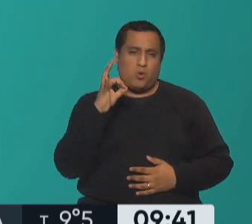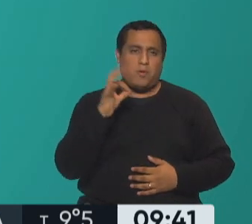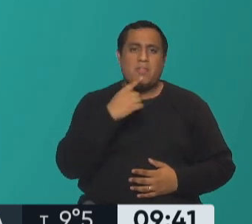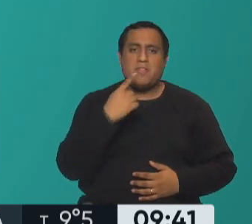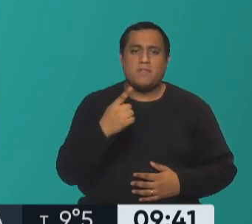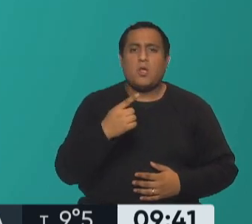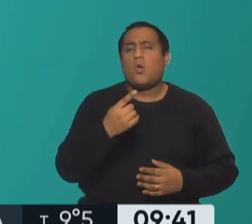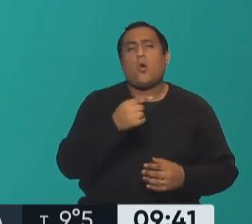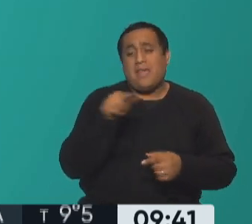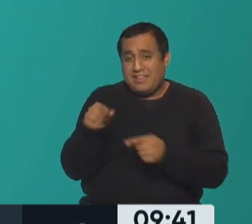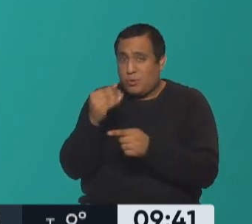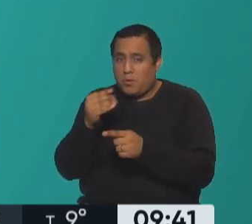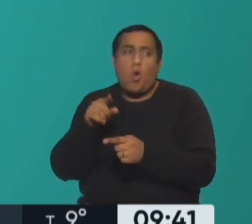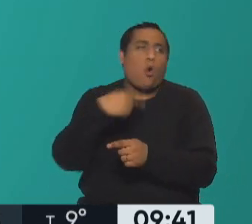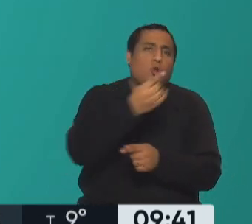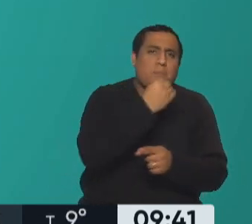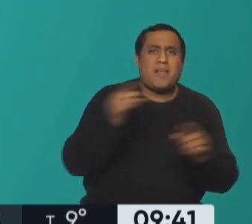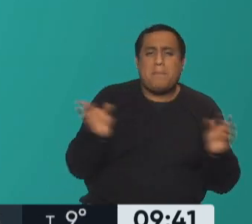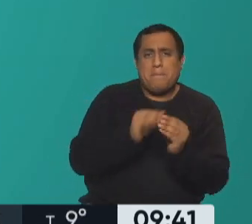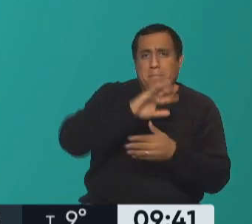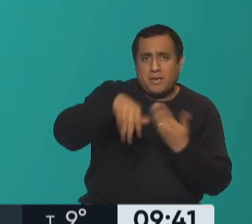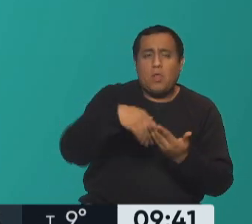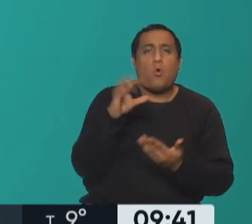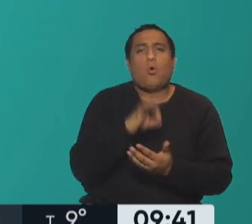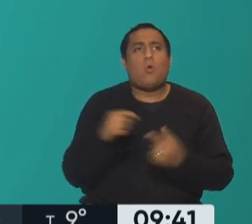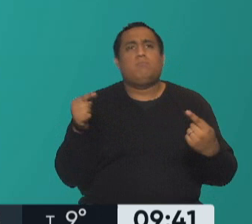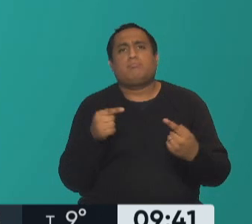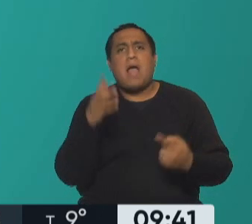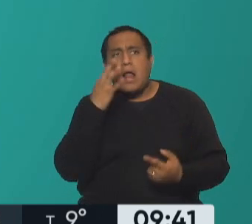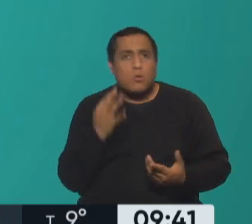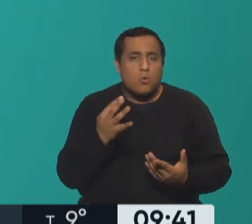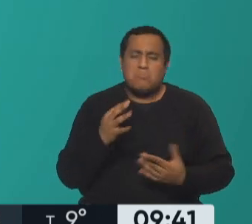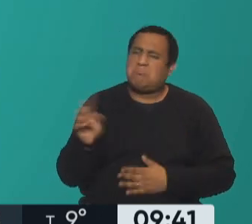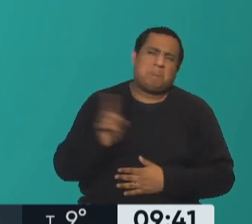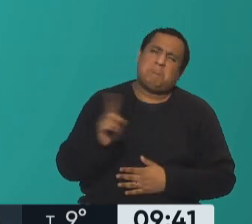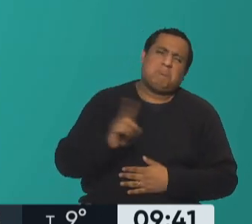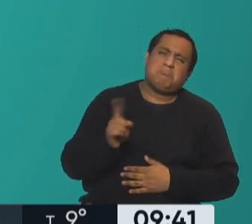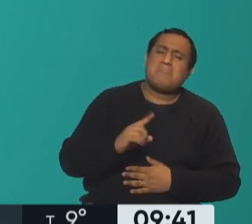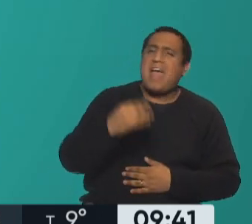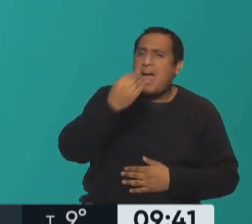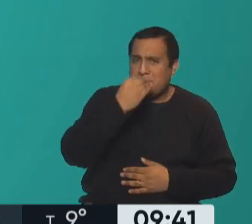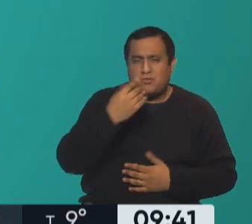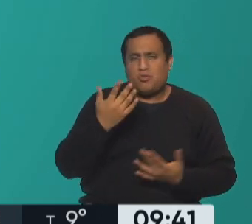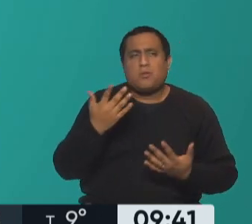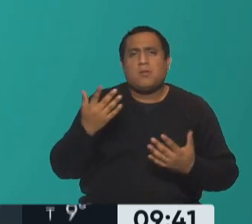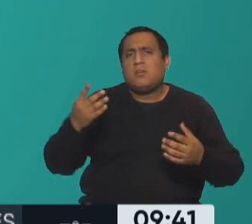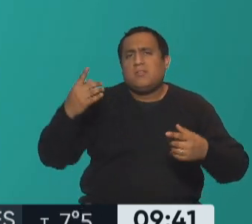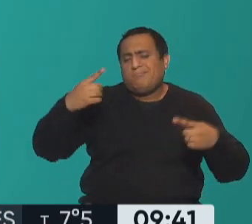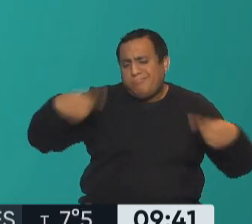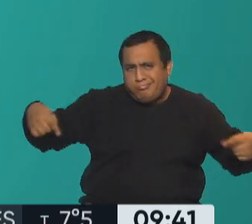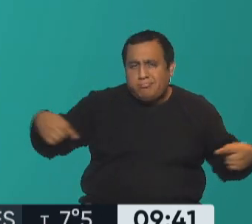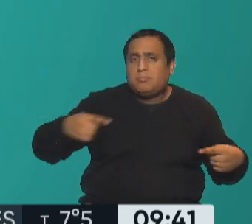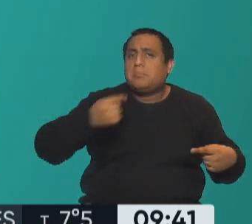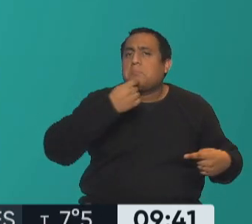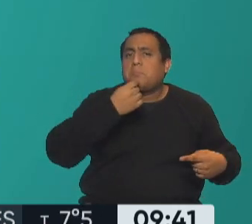alimento o hay alguna contraindicación? No, no hay ninguna contraindicación. De hecho, en una alimentación integral basada en plantas, si